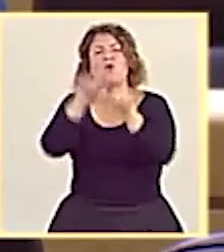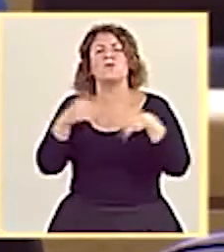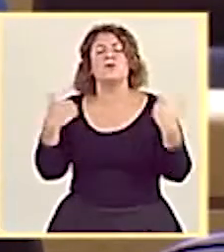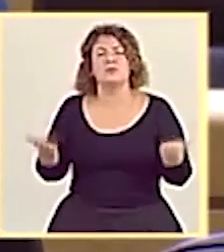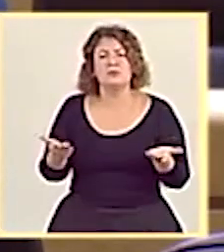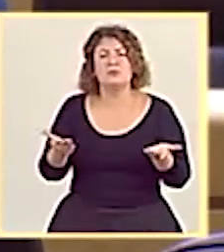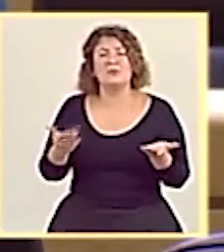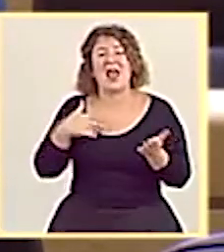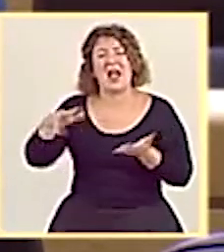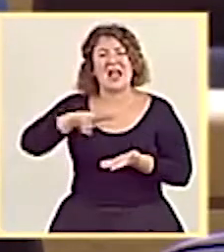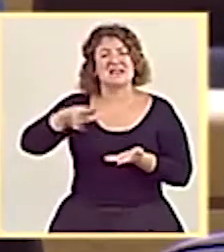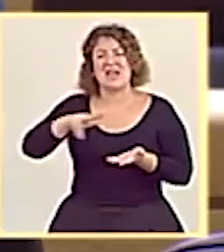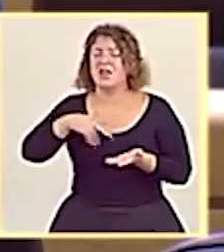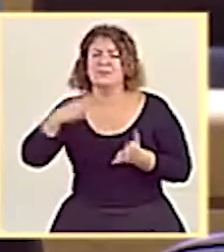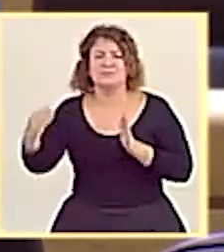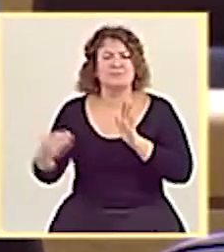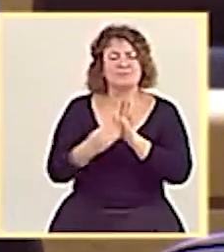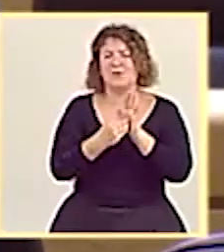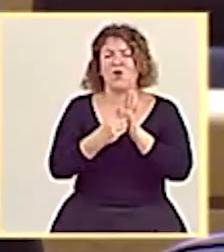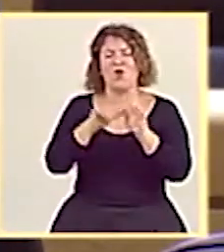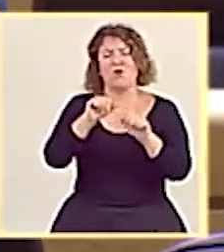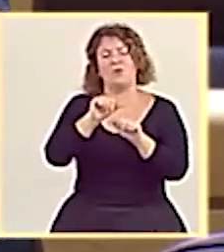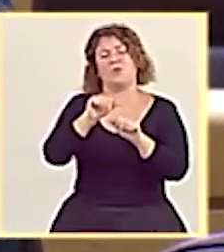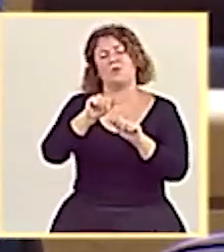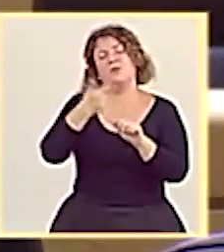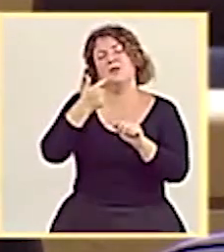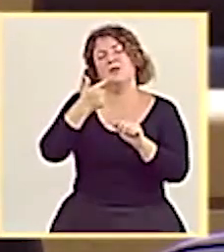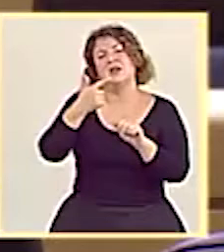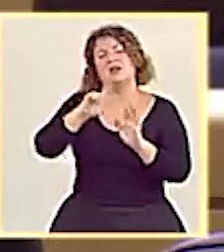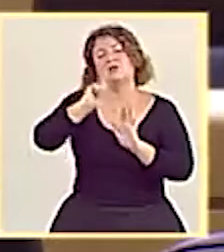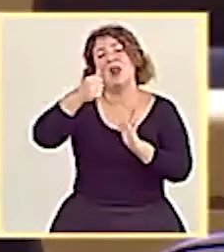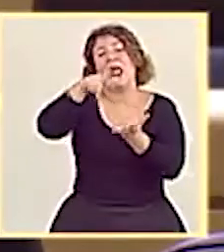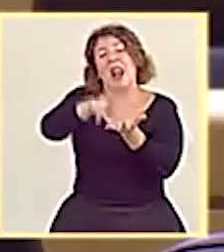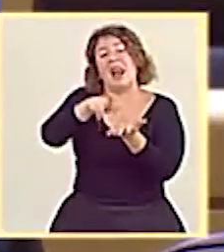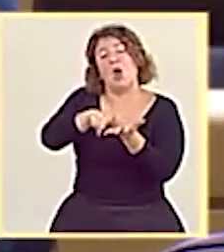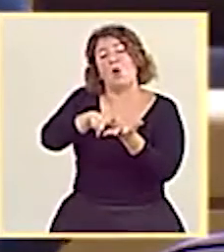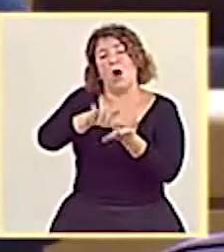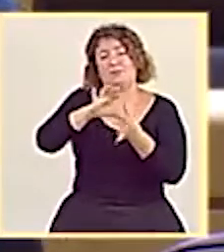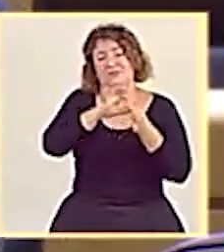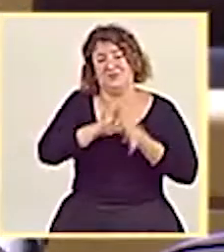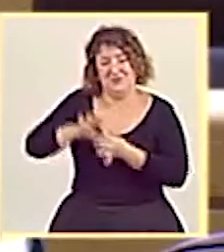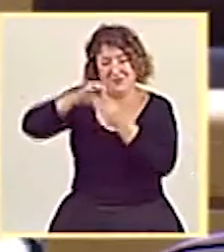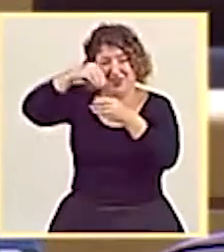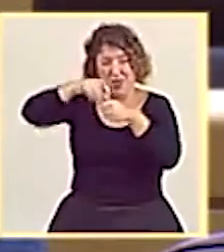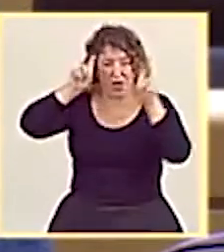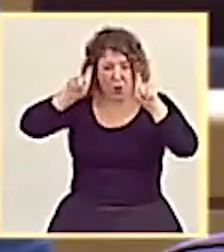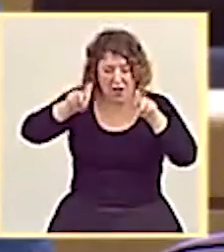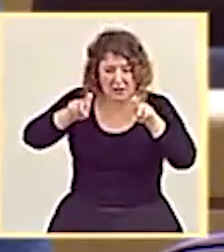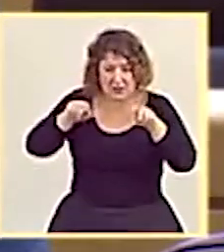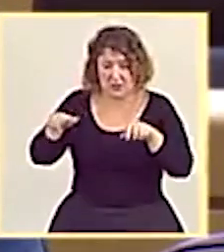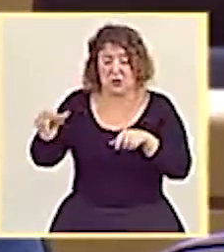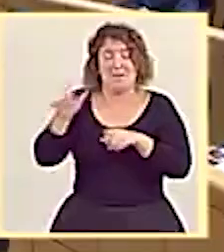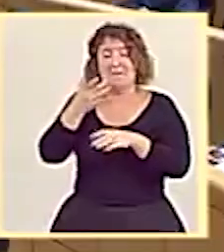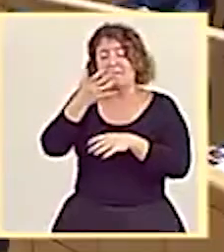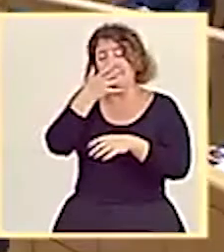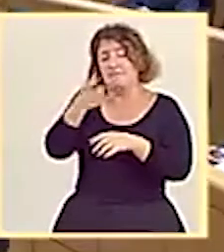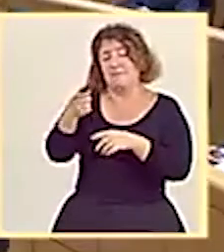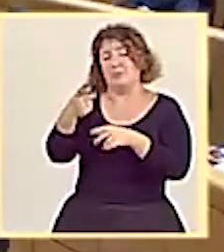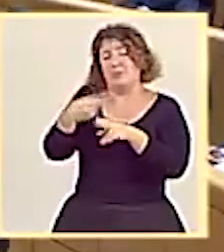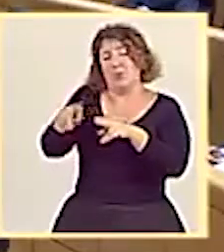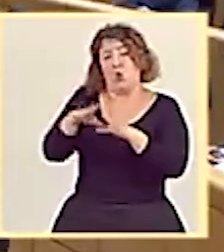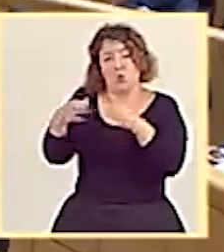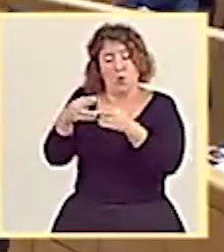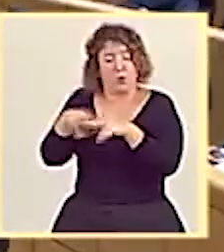recoger el castellano como lengua vehicular en todo el Estado. Deberían ustedes saber que esto es lo que su partido promueve. Señora Celá,